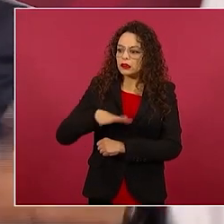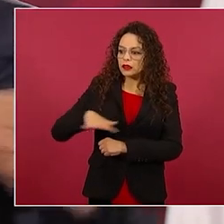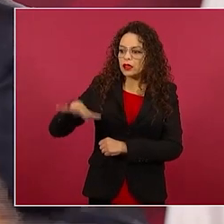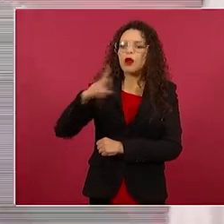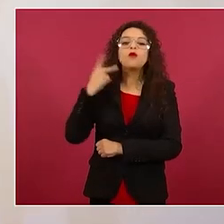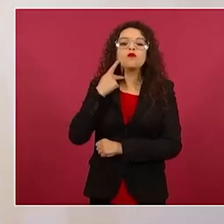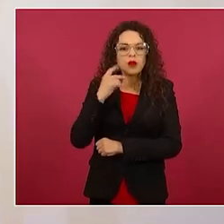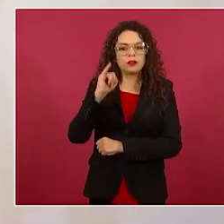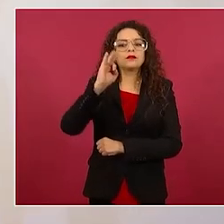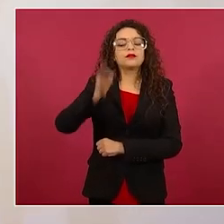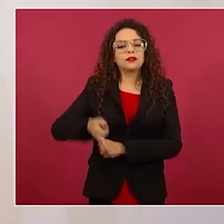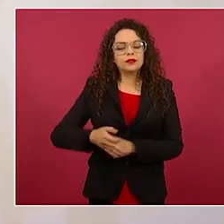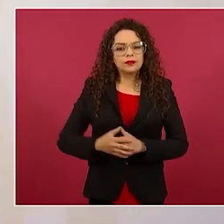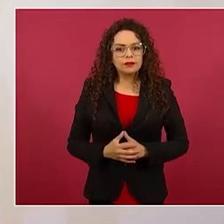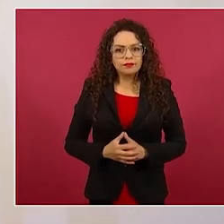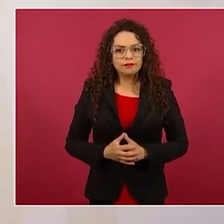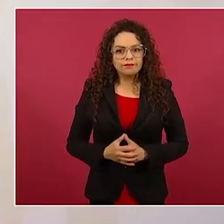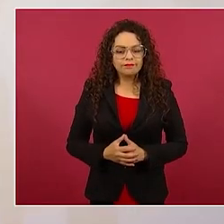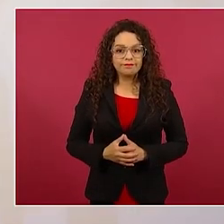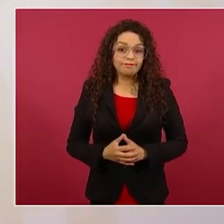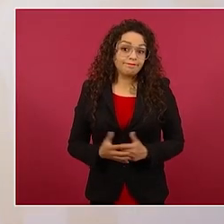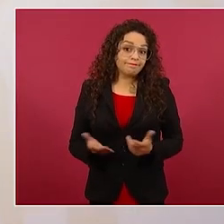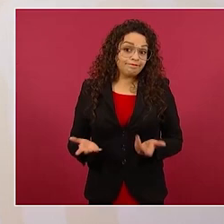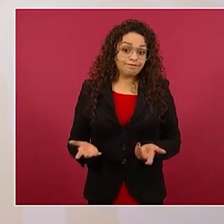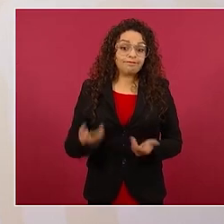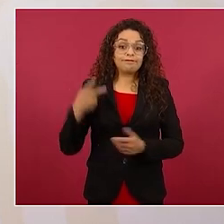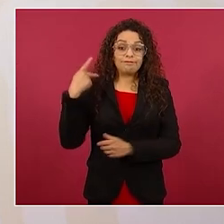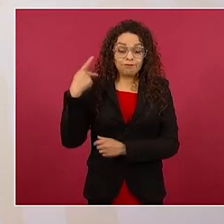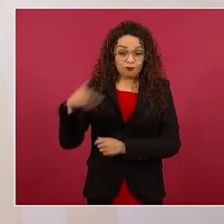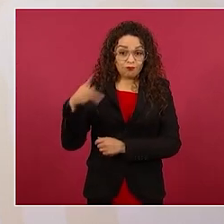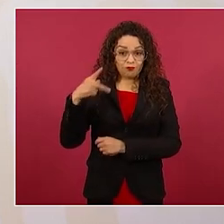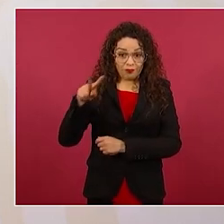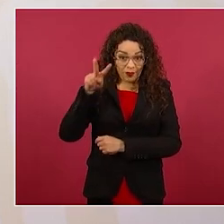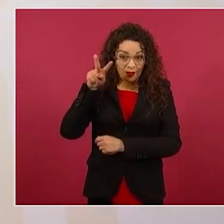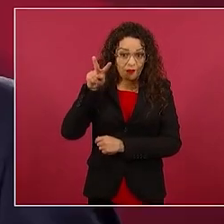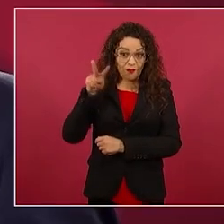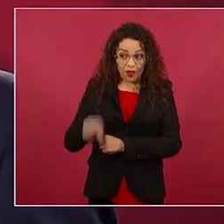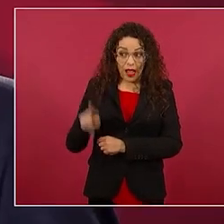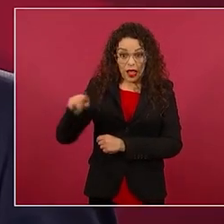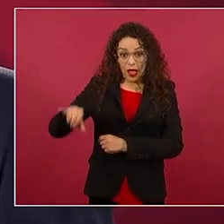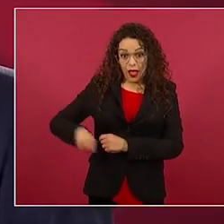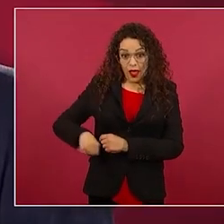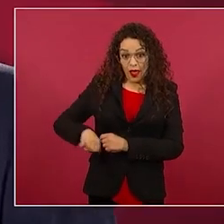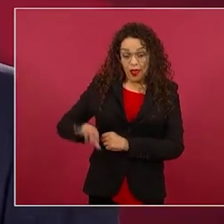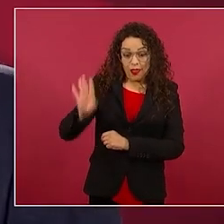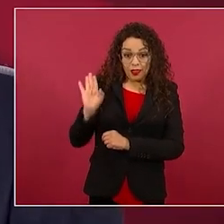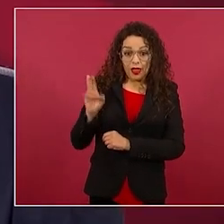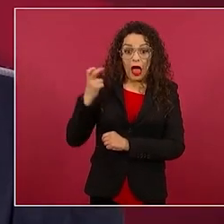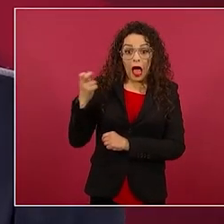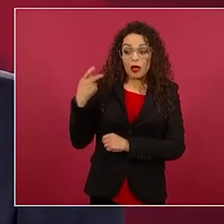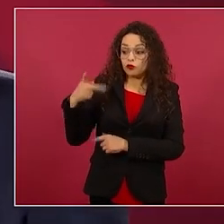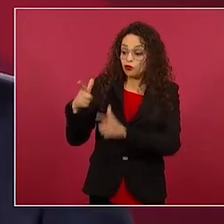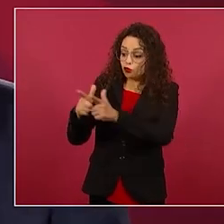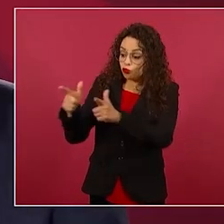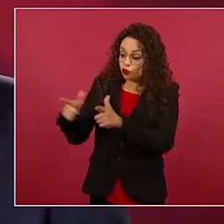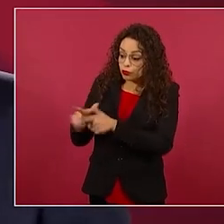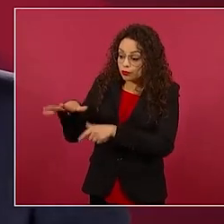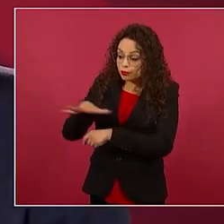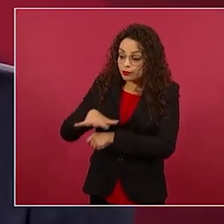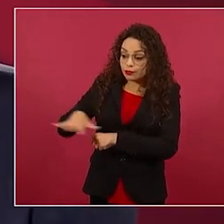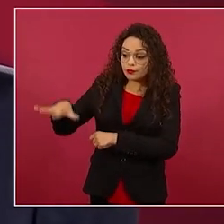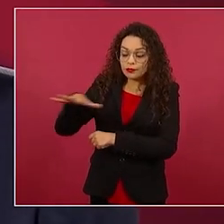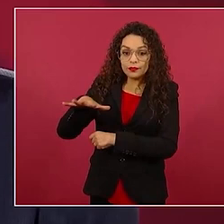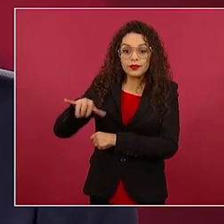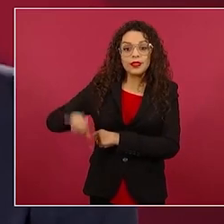Esa es su verdadera postura política, pero simulan